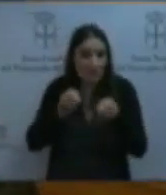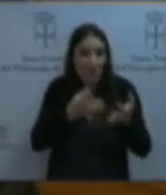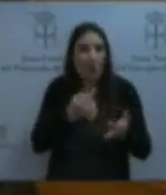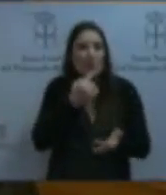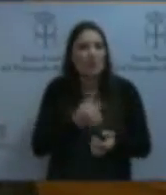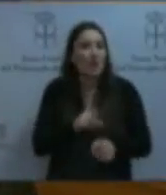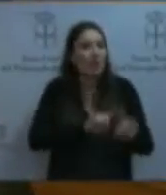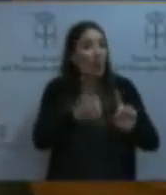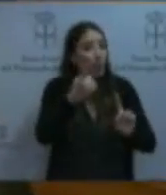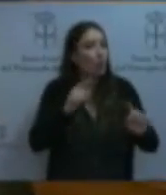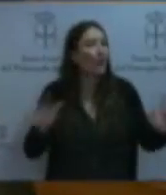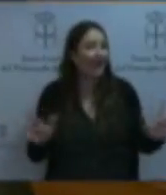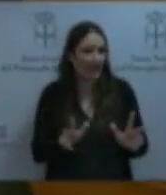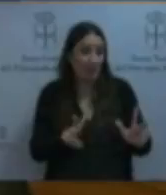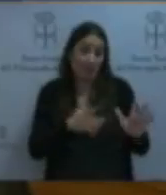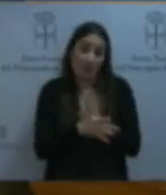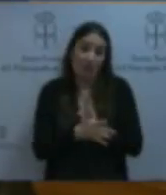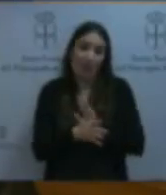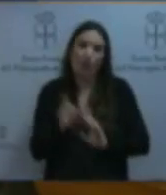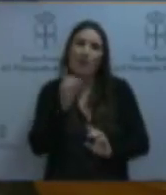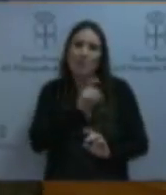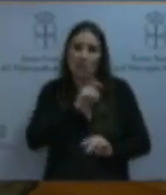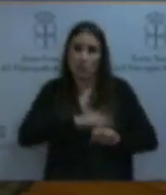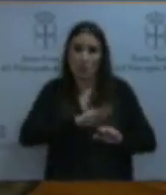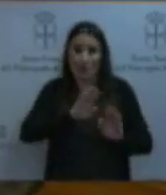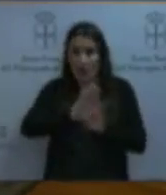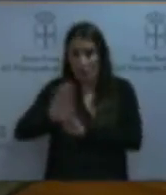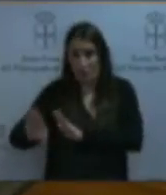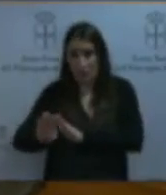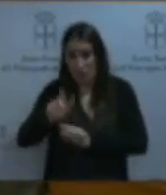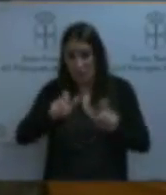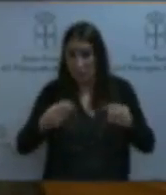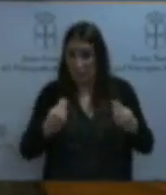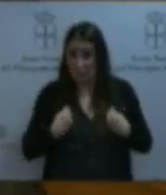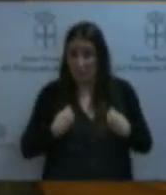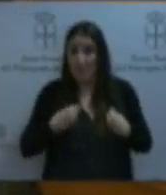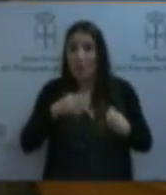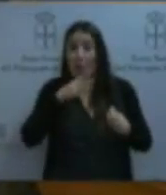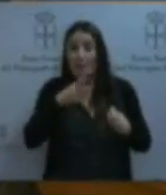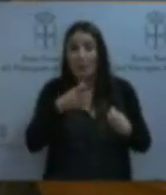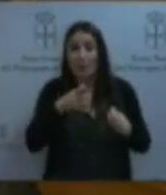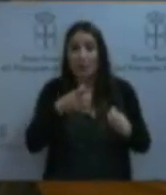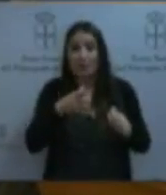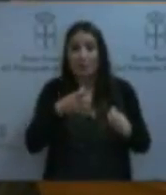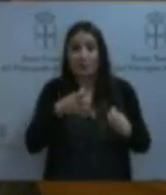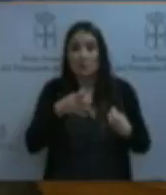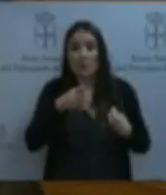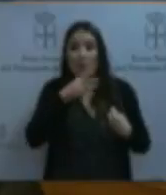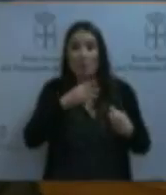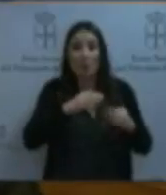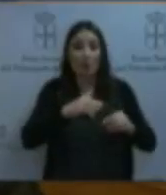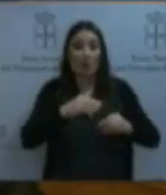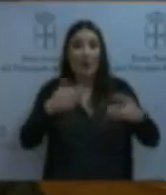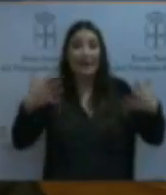suma gravedad, que representa un peligro eminente para los vecinos. Se trata de las deficiencias surgidas con los cerramientos exteriores de las